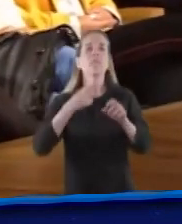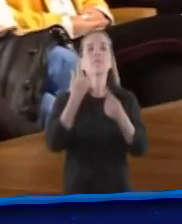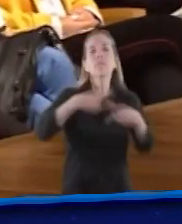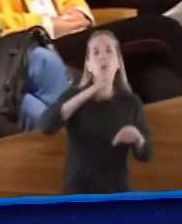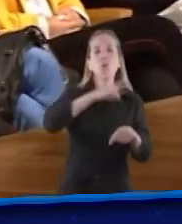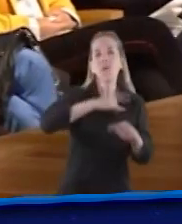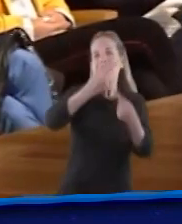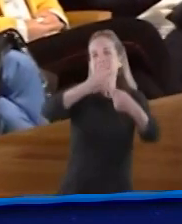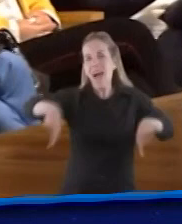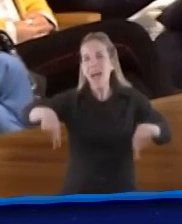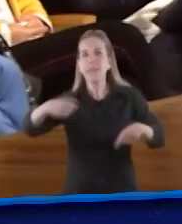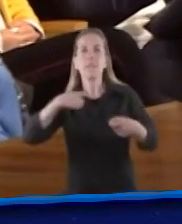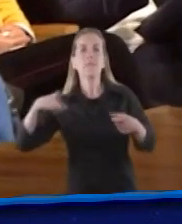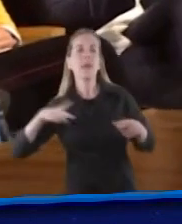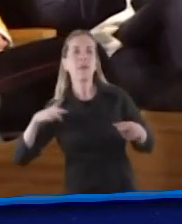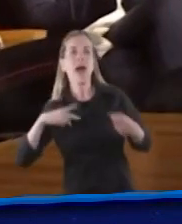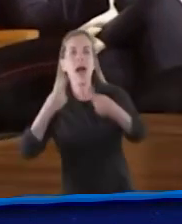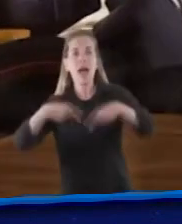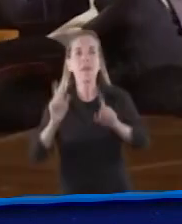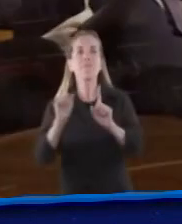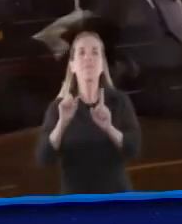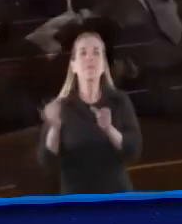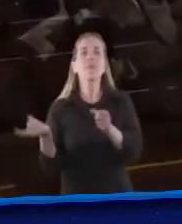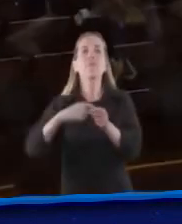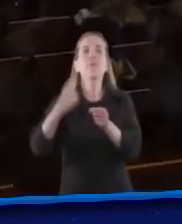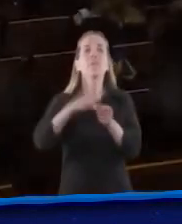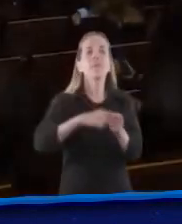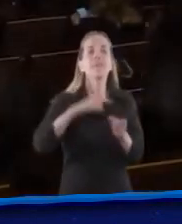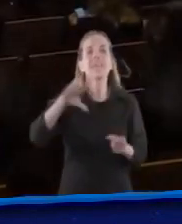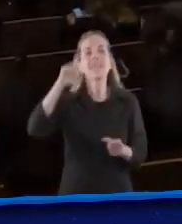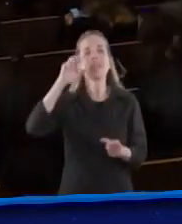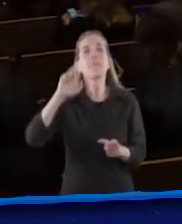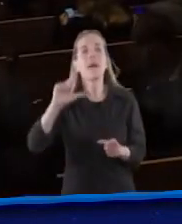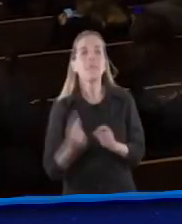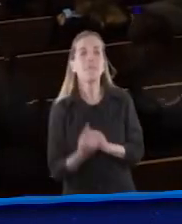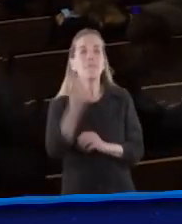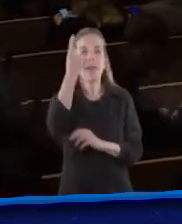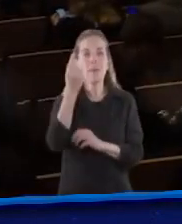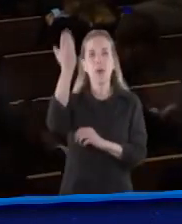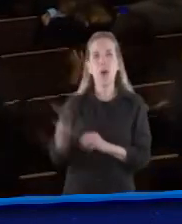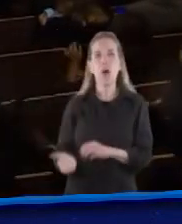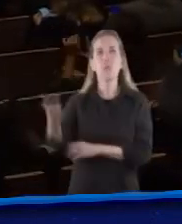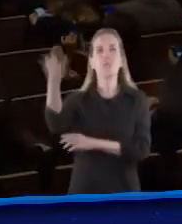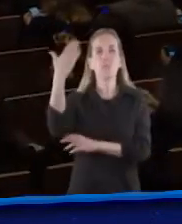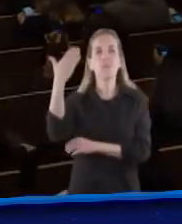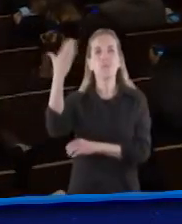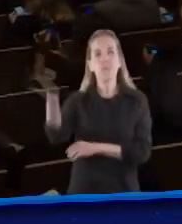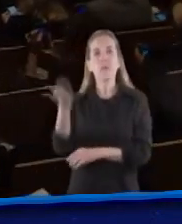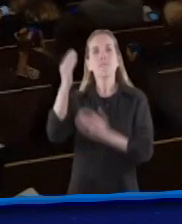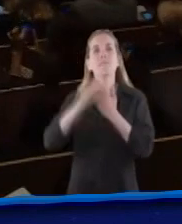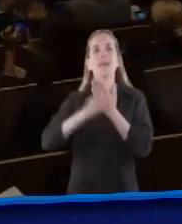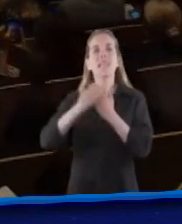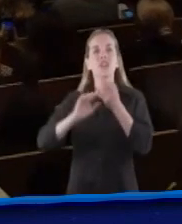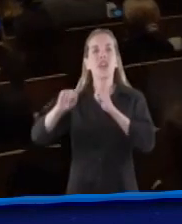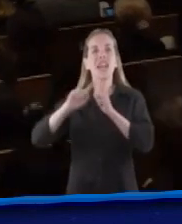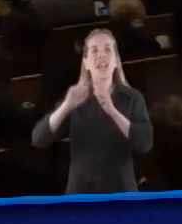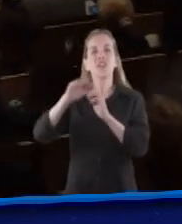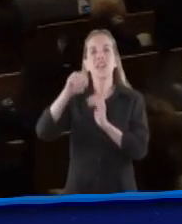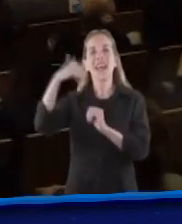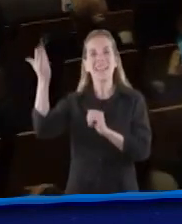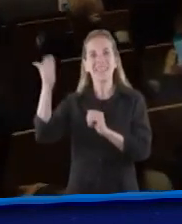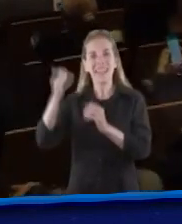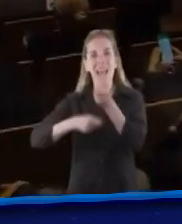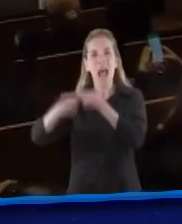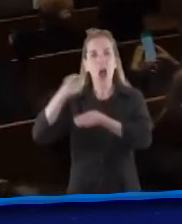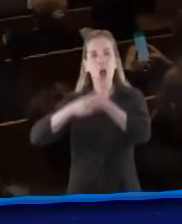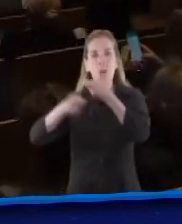internacionales, las iniciativas de China son sumamente interesantes, donde se ha levantado un concepto por parte del presidente Xi Jinping como